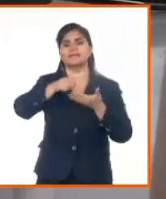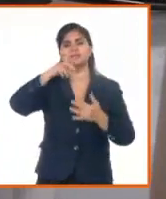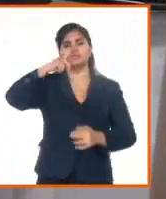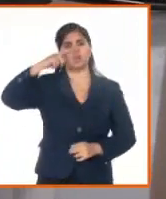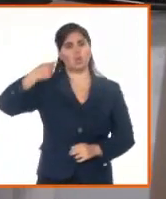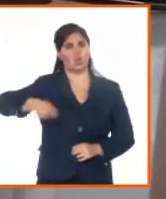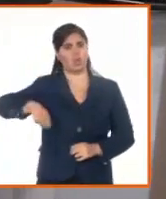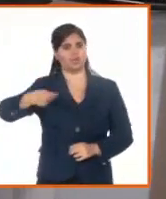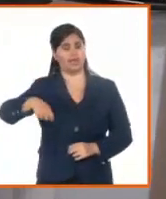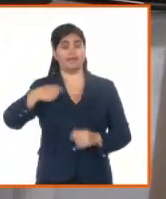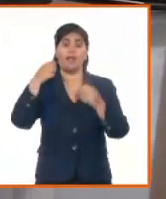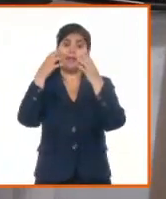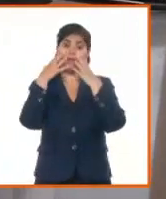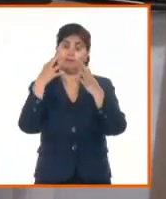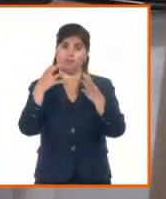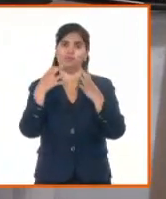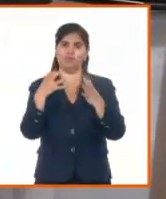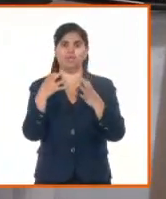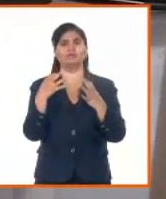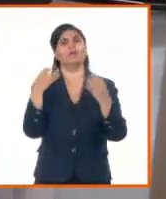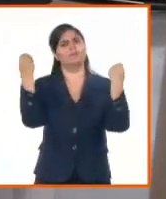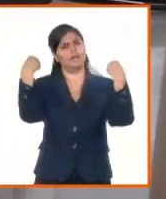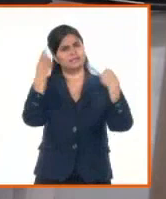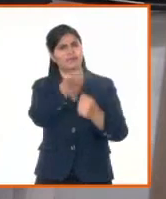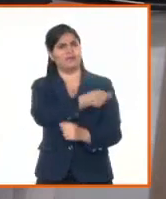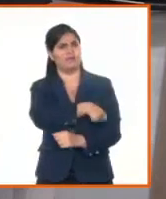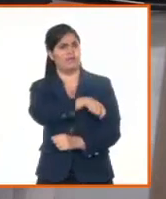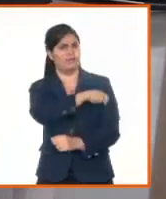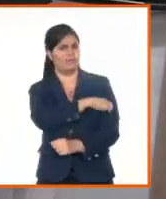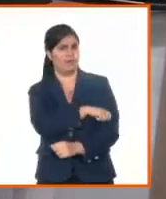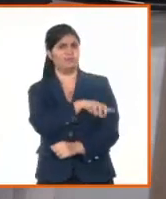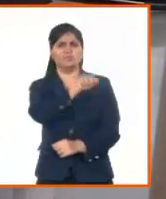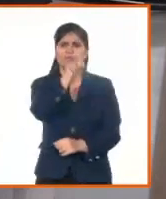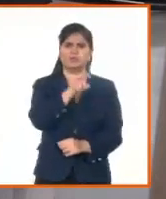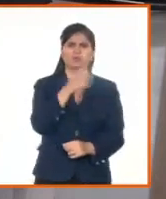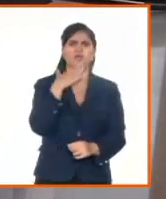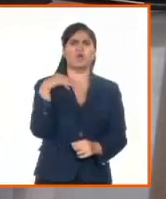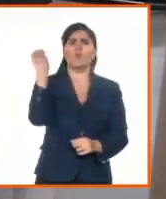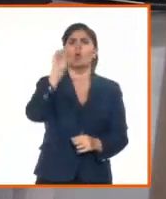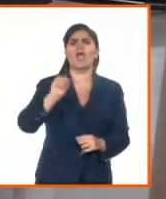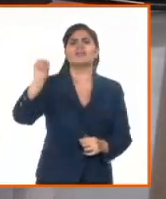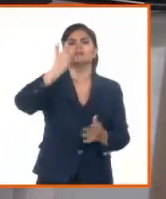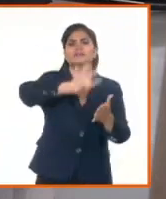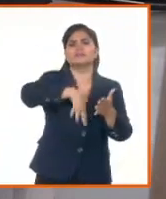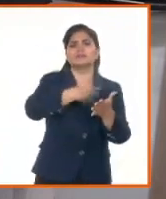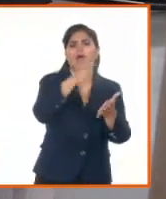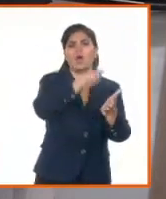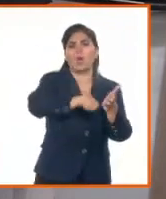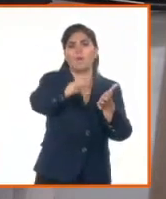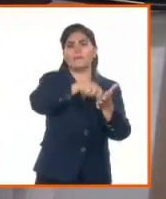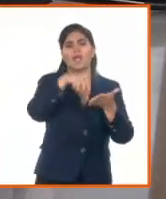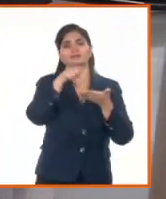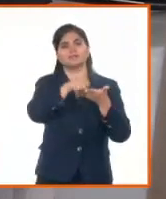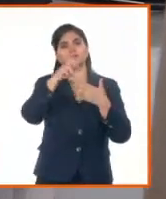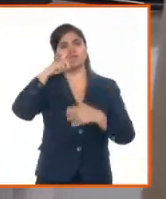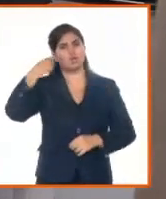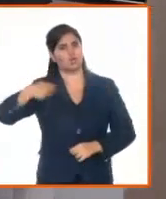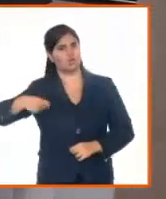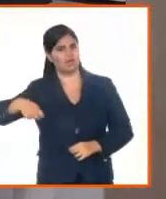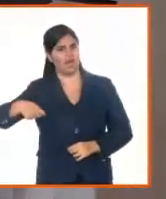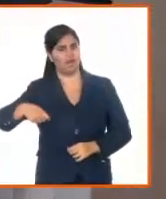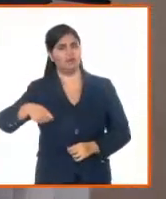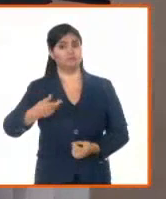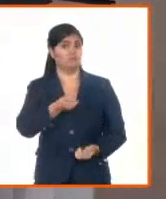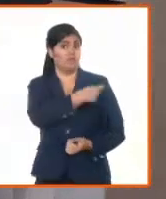de estos servicios para nuestro pueblo. ¿Cómo están hoy, Olga Lidia, los servicios notariales en el país? ¿Qué ha pasado con la